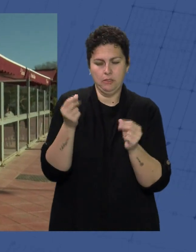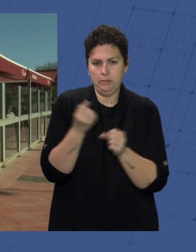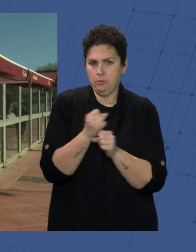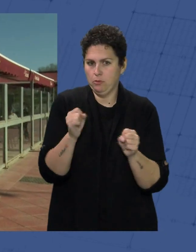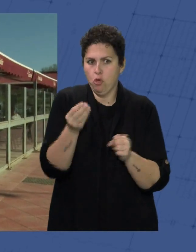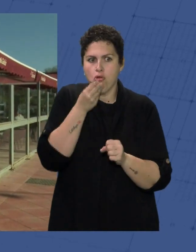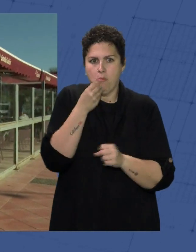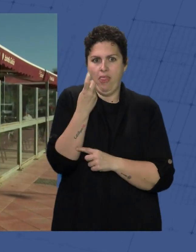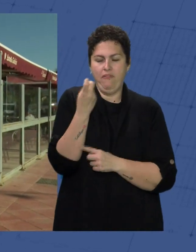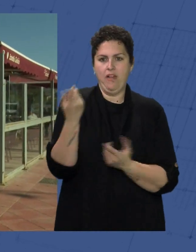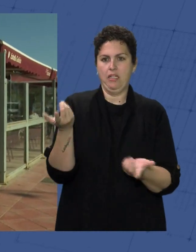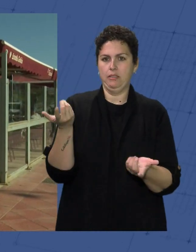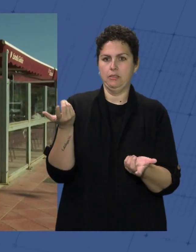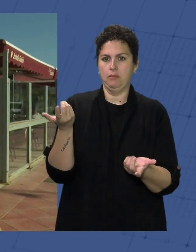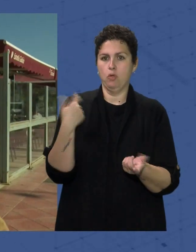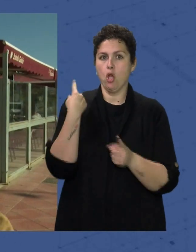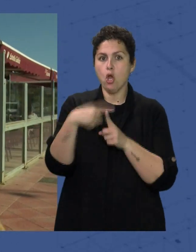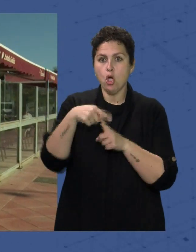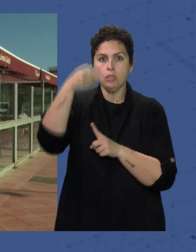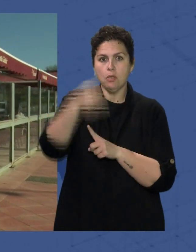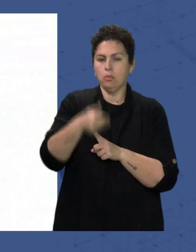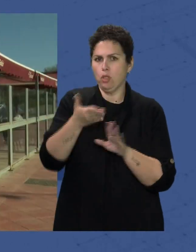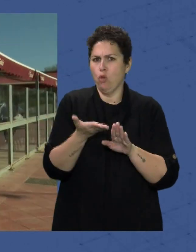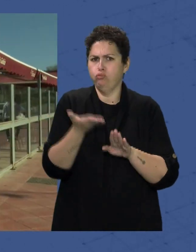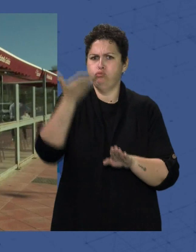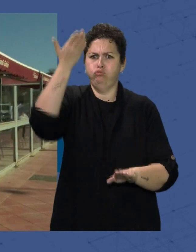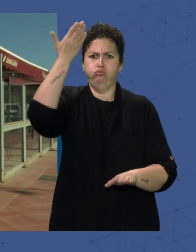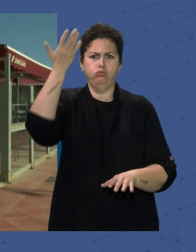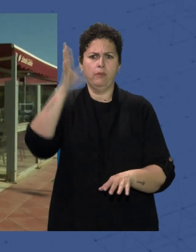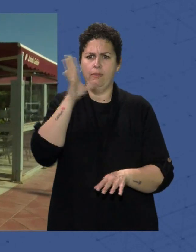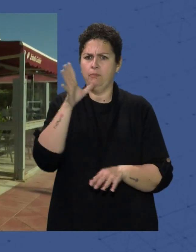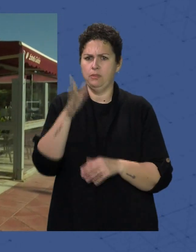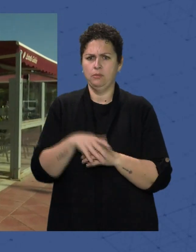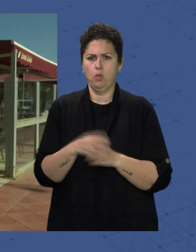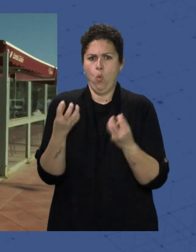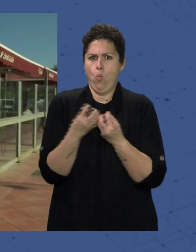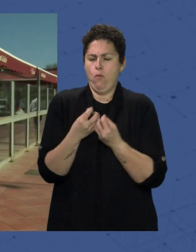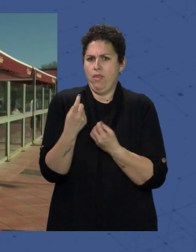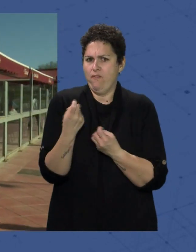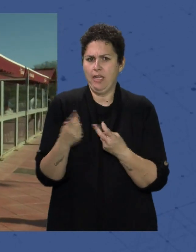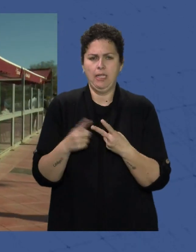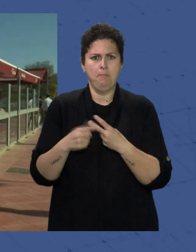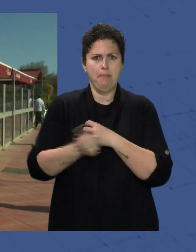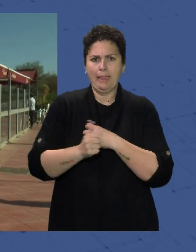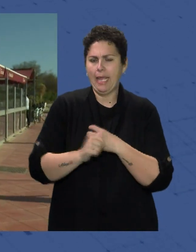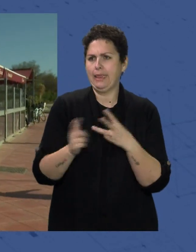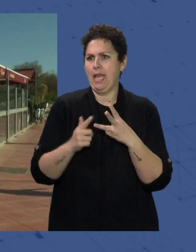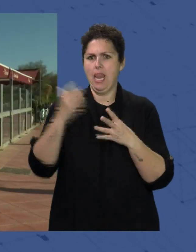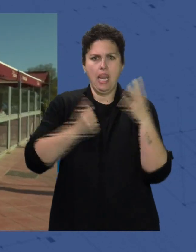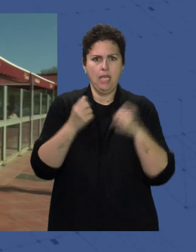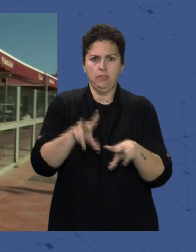Y las cosas Importantes Pues están subiendo mucho Porque huevos Hay que comprar Patatas Hay que comprar Leche Hay que comprar